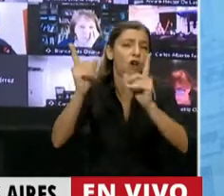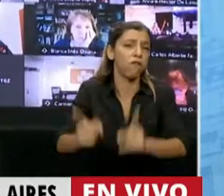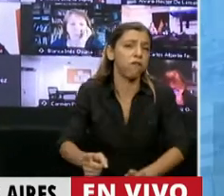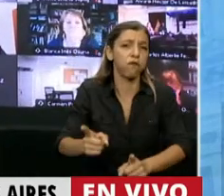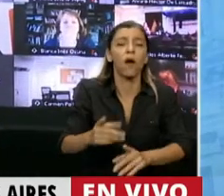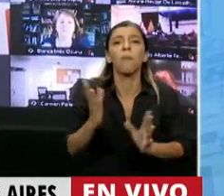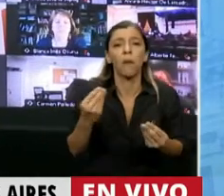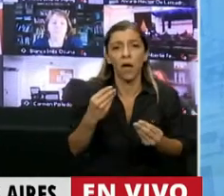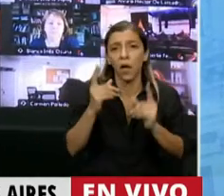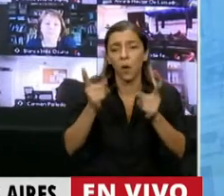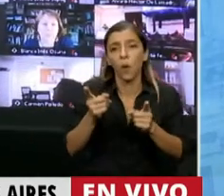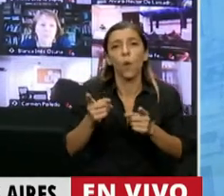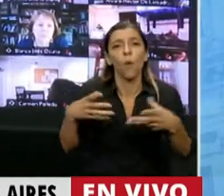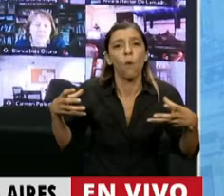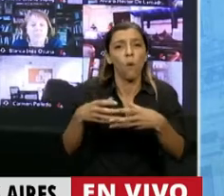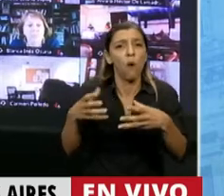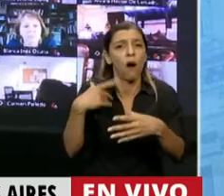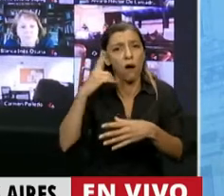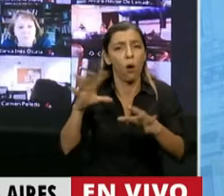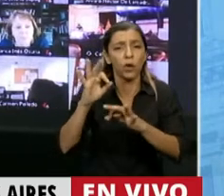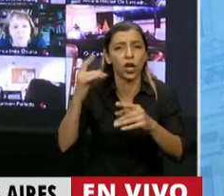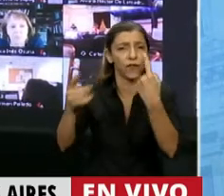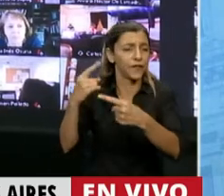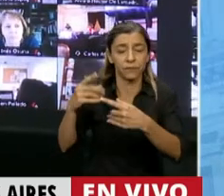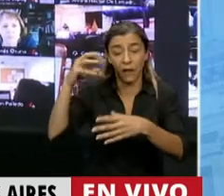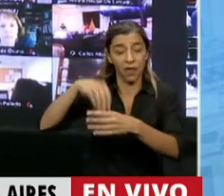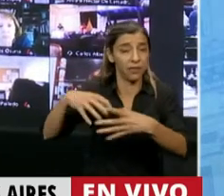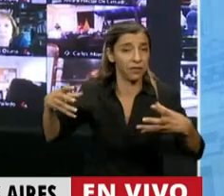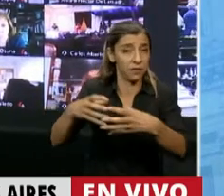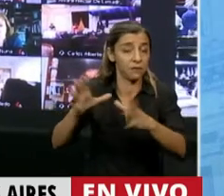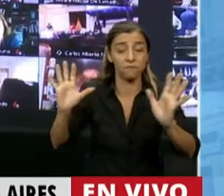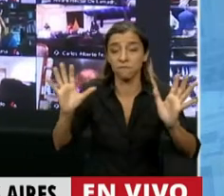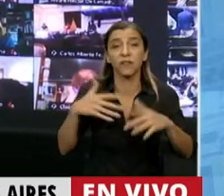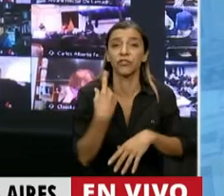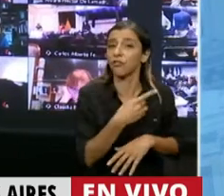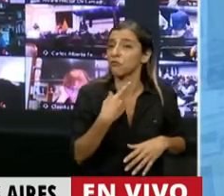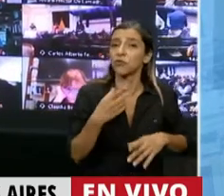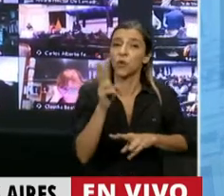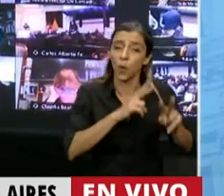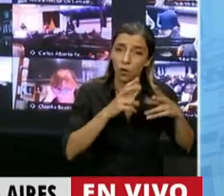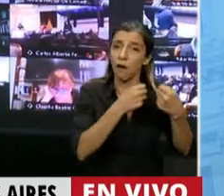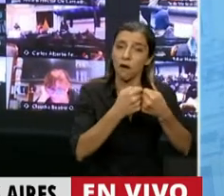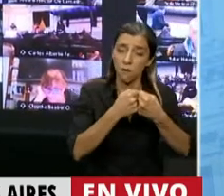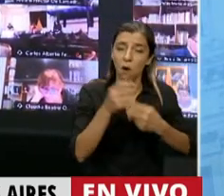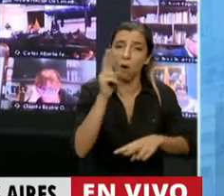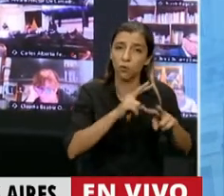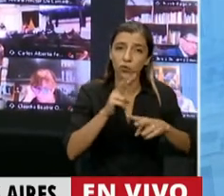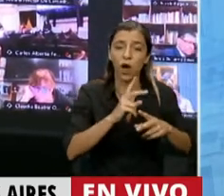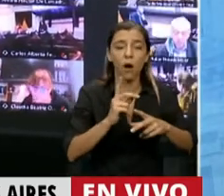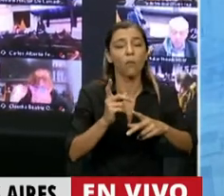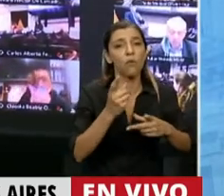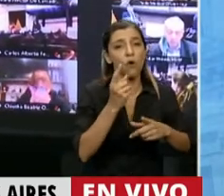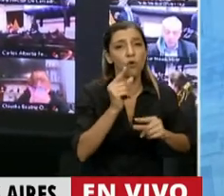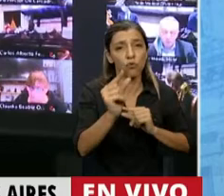diferentes frente a enorme mayoría de cosas. Es muy instructiva la diferencia. Y como hace casi 3 años